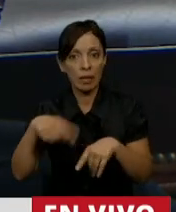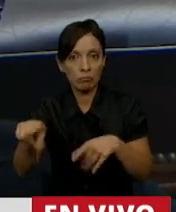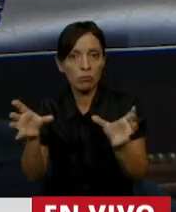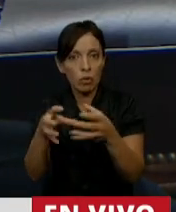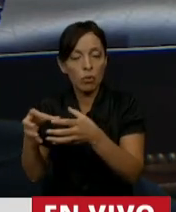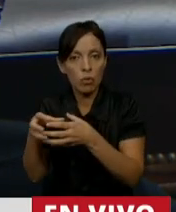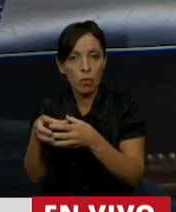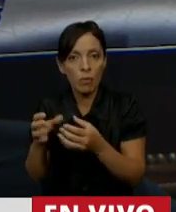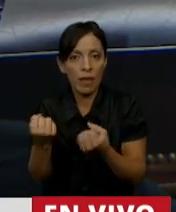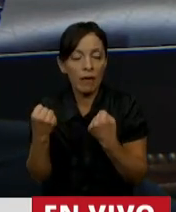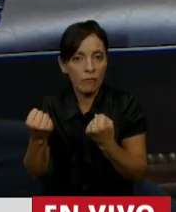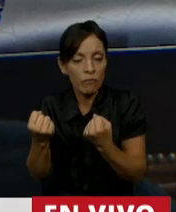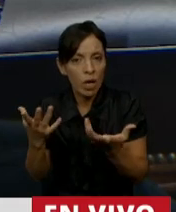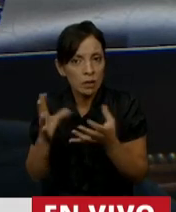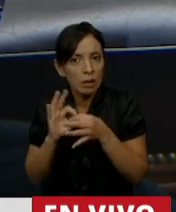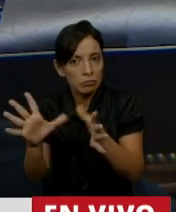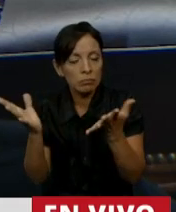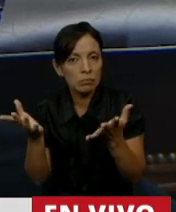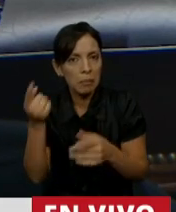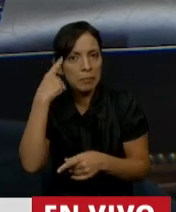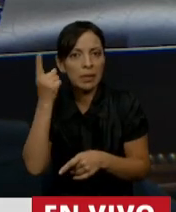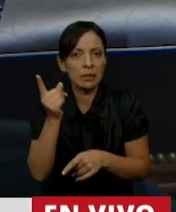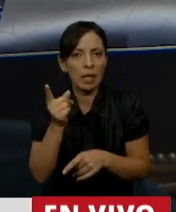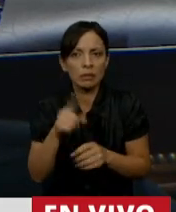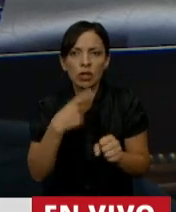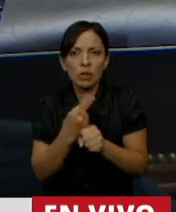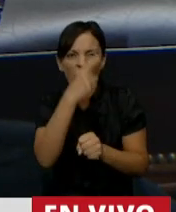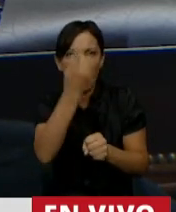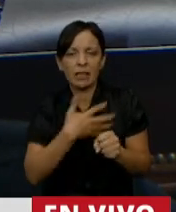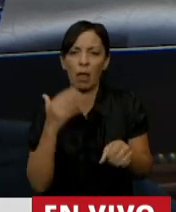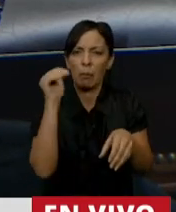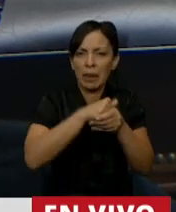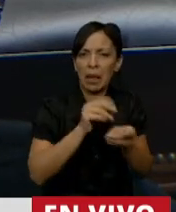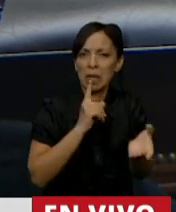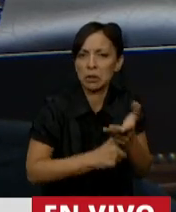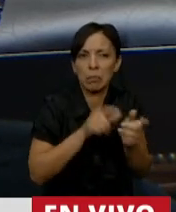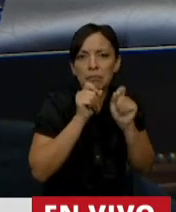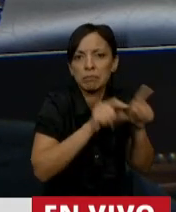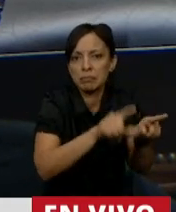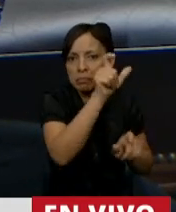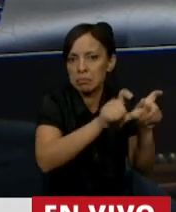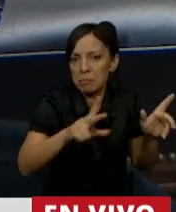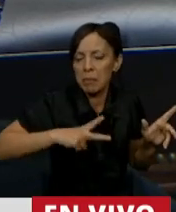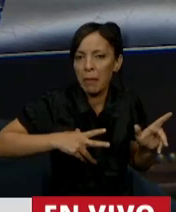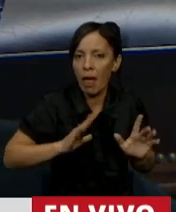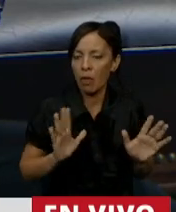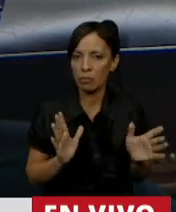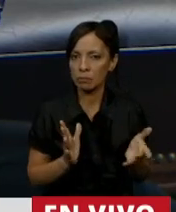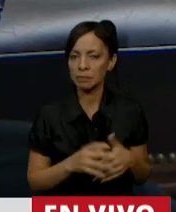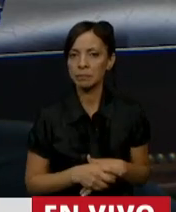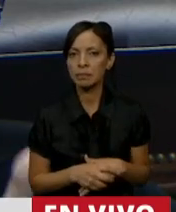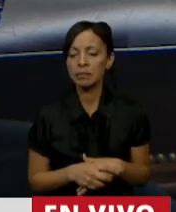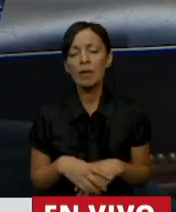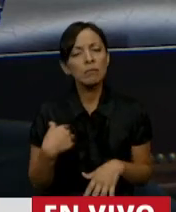consideran que no puede haber una intromisión del Estado en decisiones que pertenecen al ámbito privado. Pero no